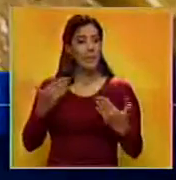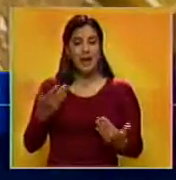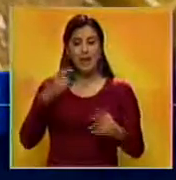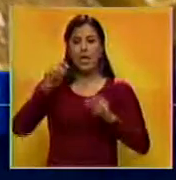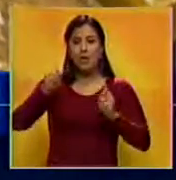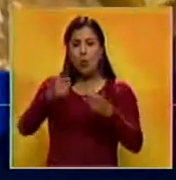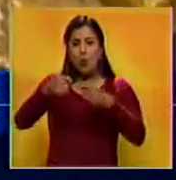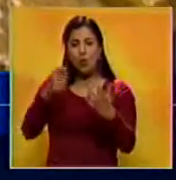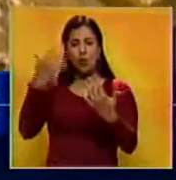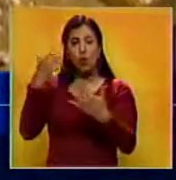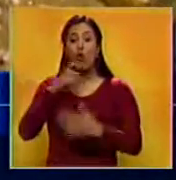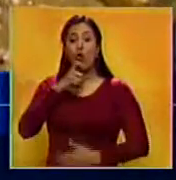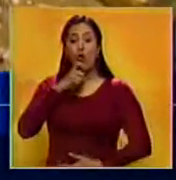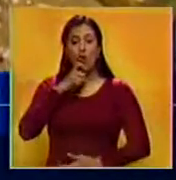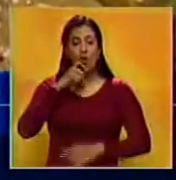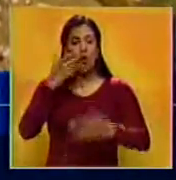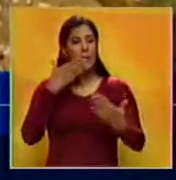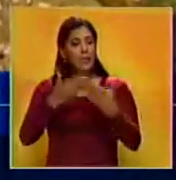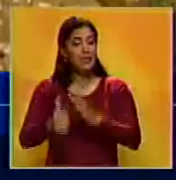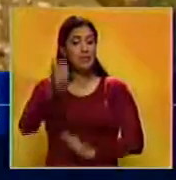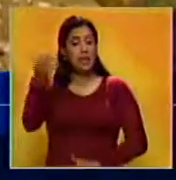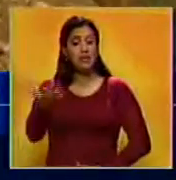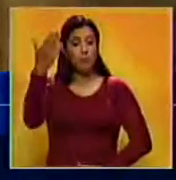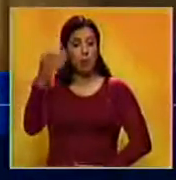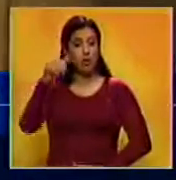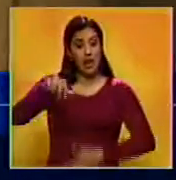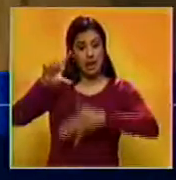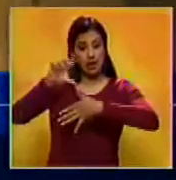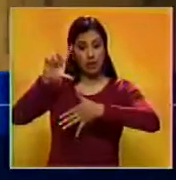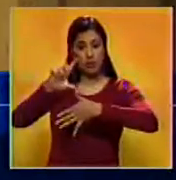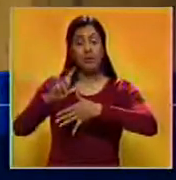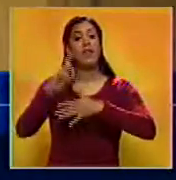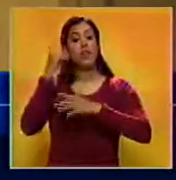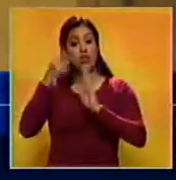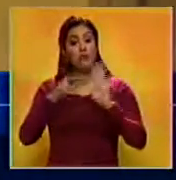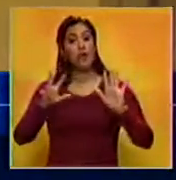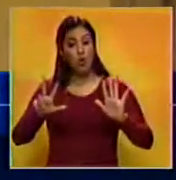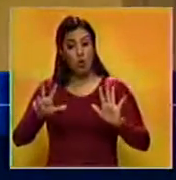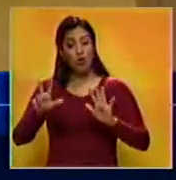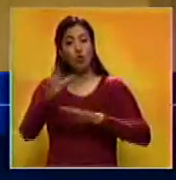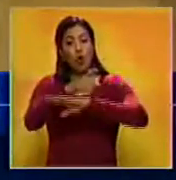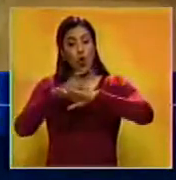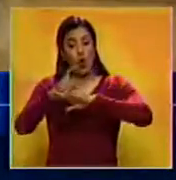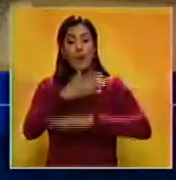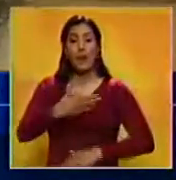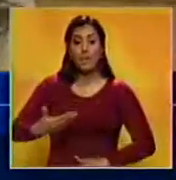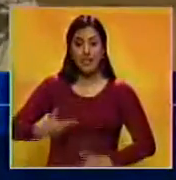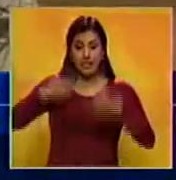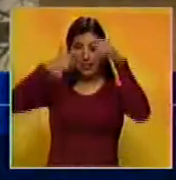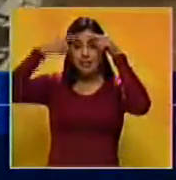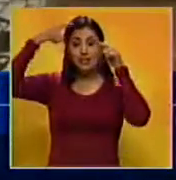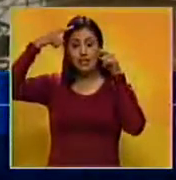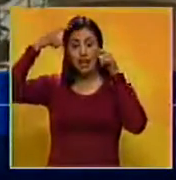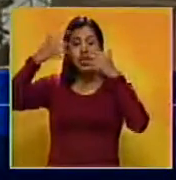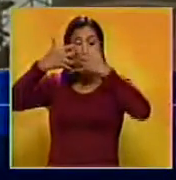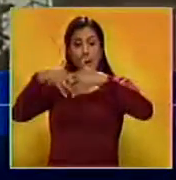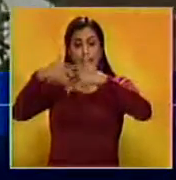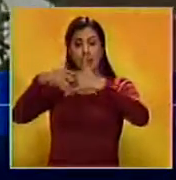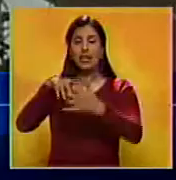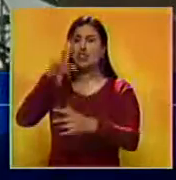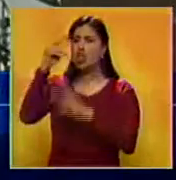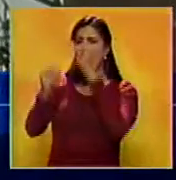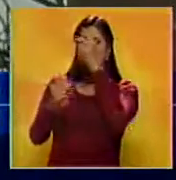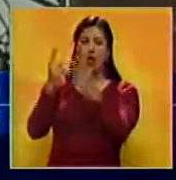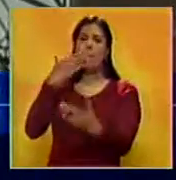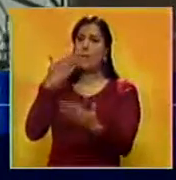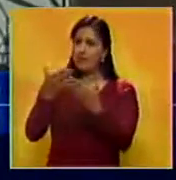la explotación de esa mina de oro, una de las más importantes de Latinoamérica. En 2008, durante el gobierno del presidente Hugo Chávez a la empresa, le fue